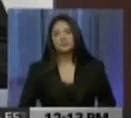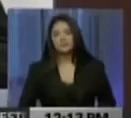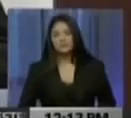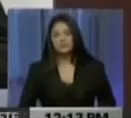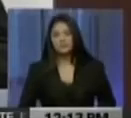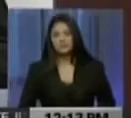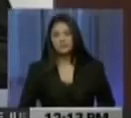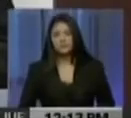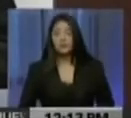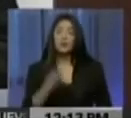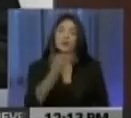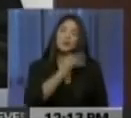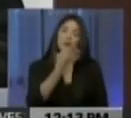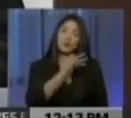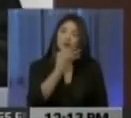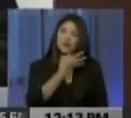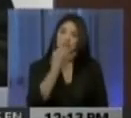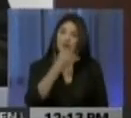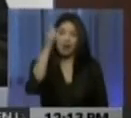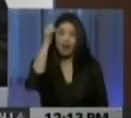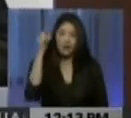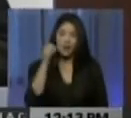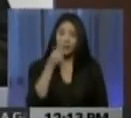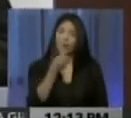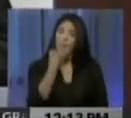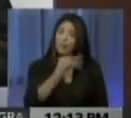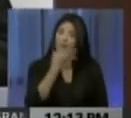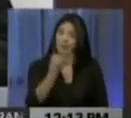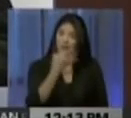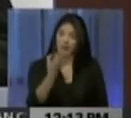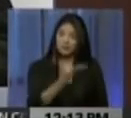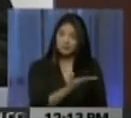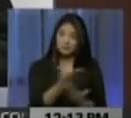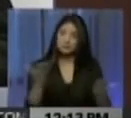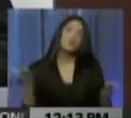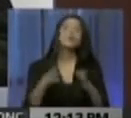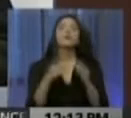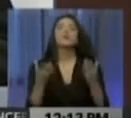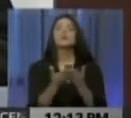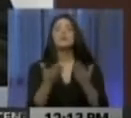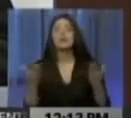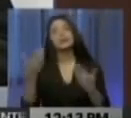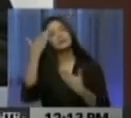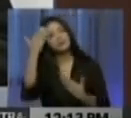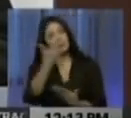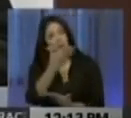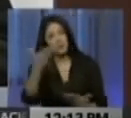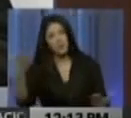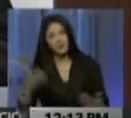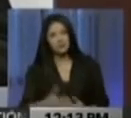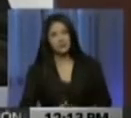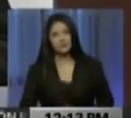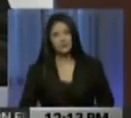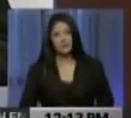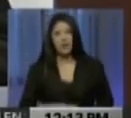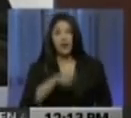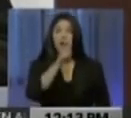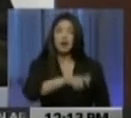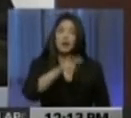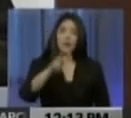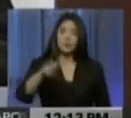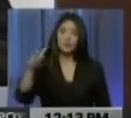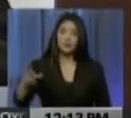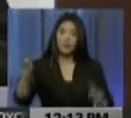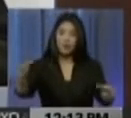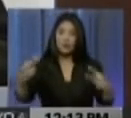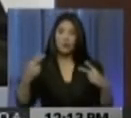Buenas tardes Anabel, buenas tardes Juan Carlos. A través de ustedes quiero saludar a todos los usuarios y usuarias que